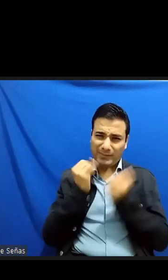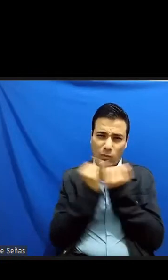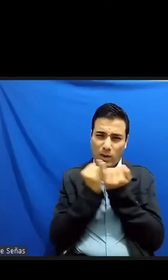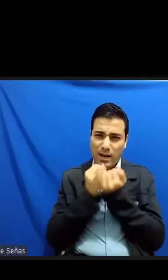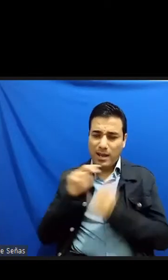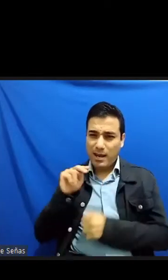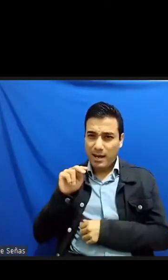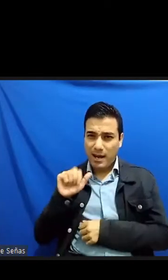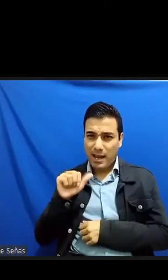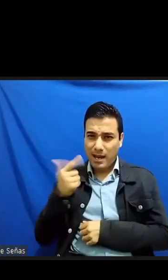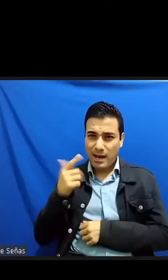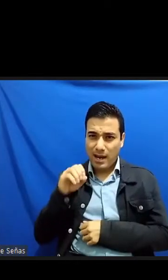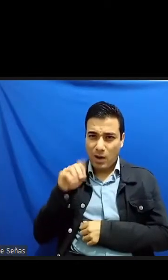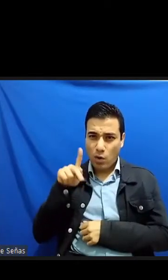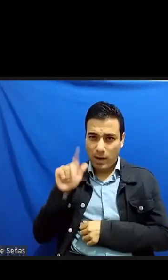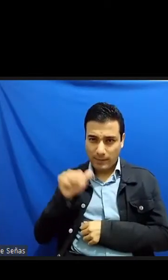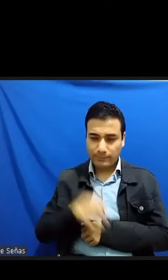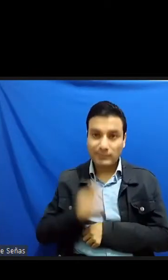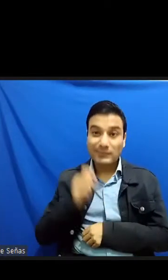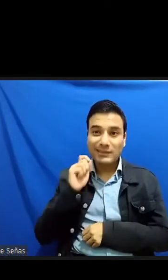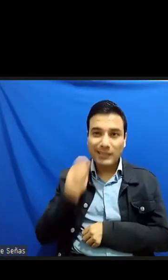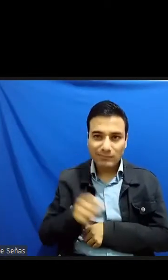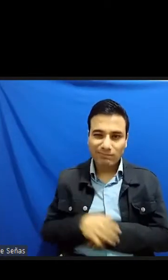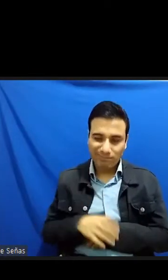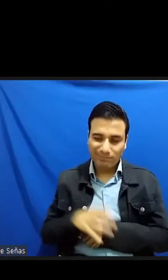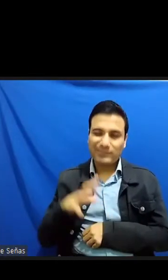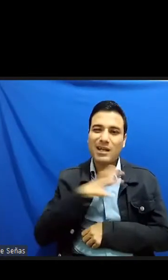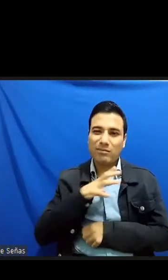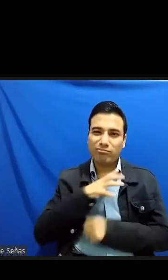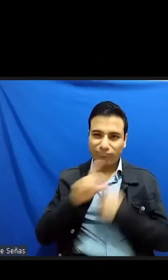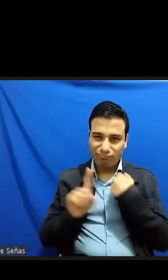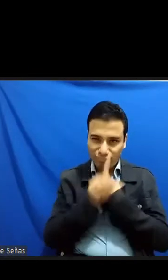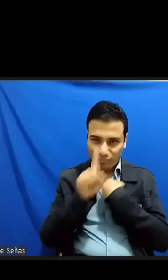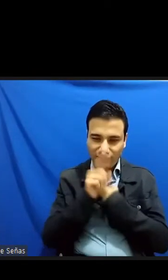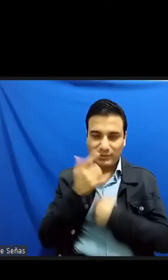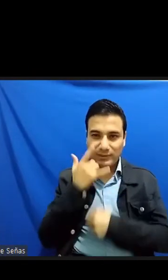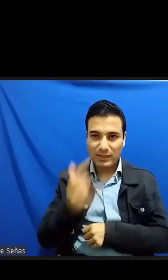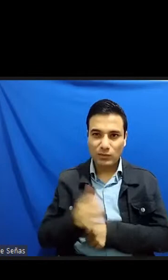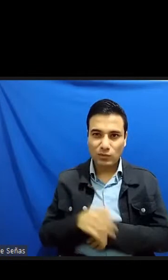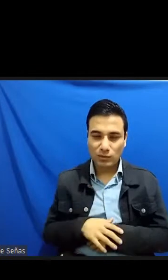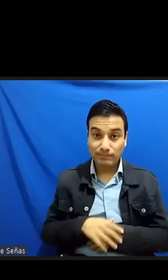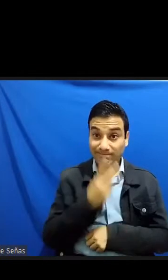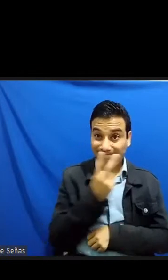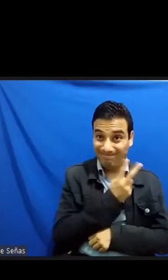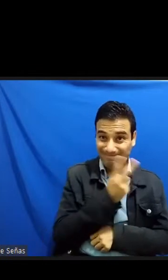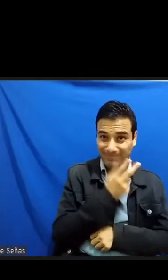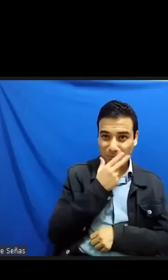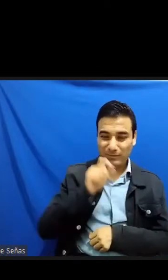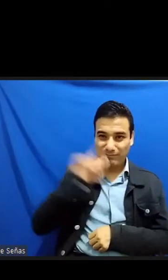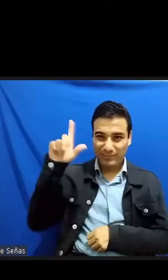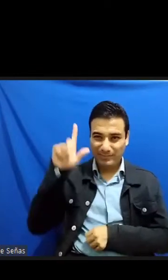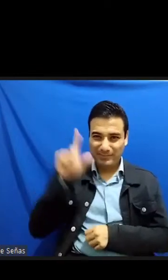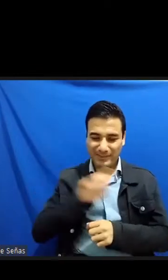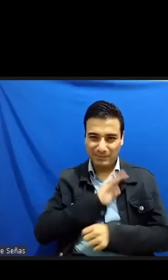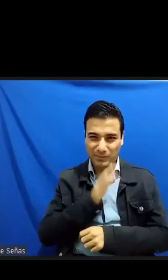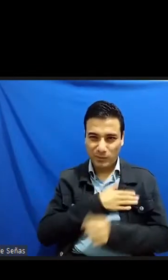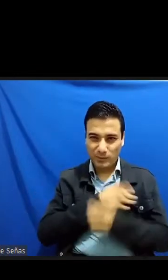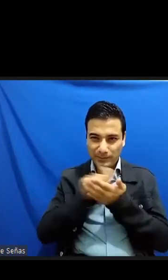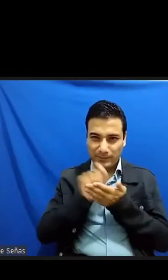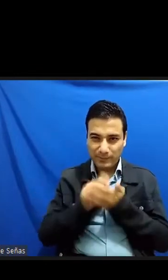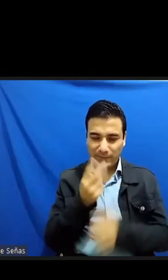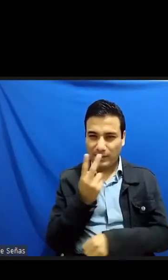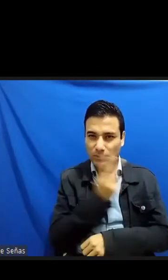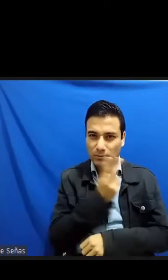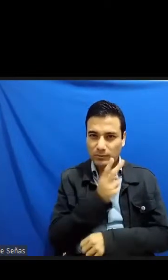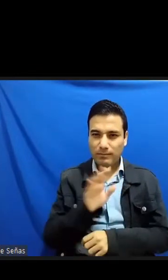víctimas de anomalías en el caso de los autores en castellano podían verse como minusválidos